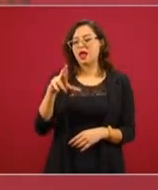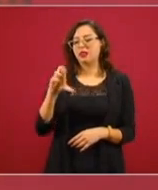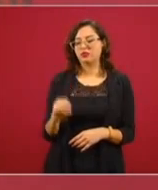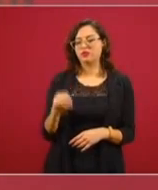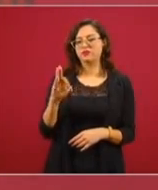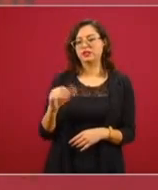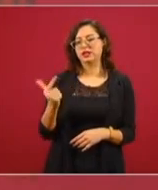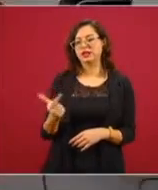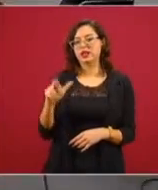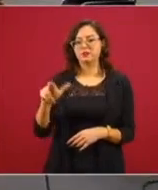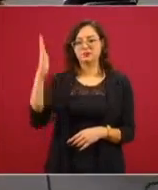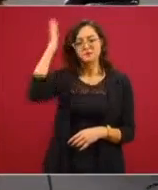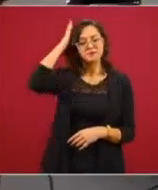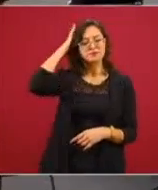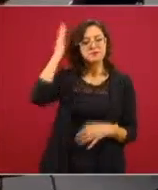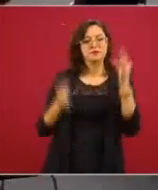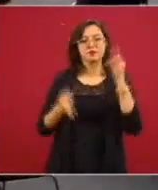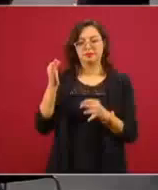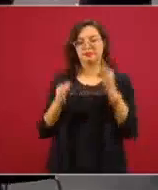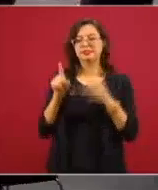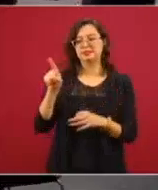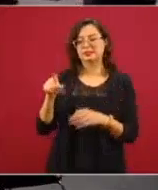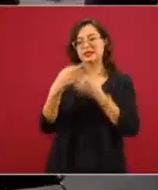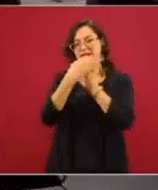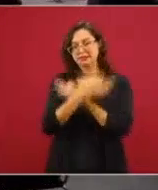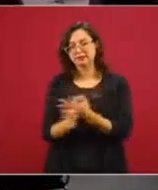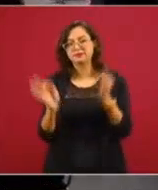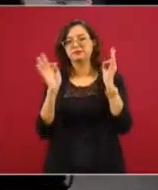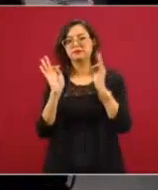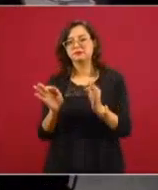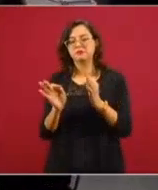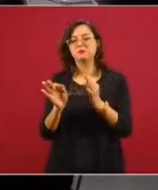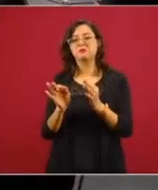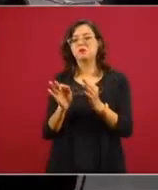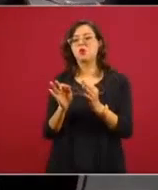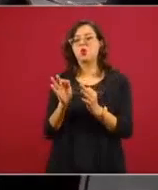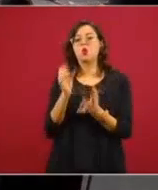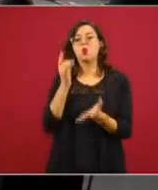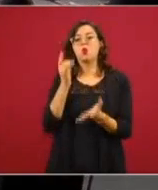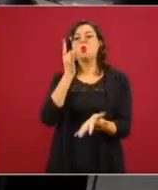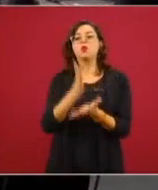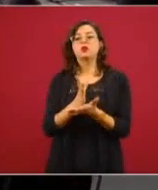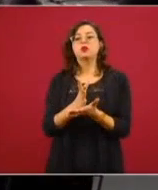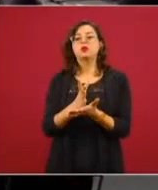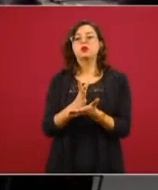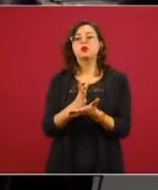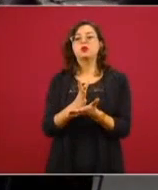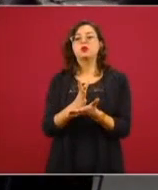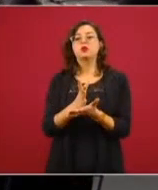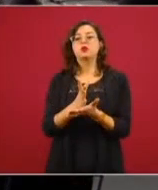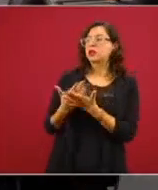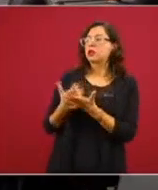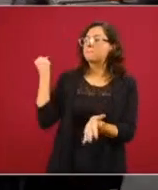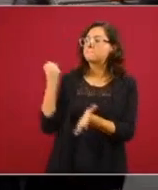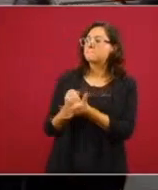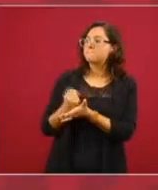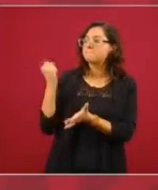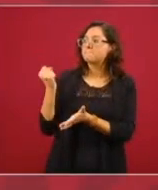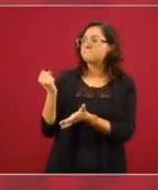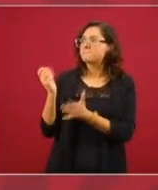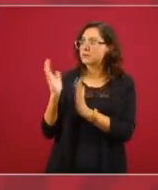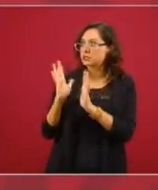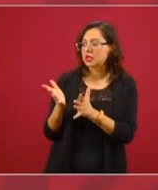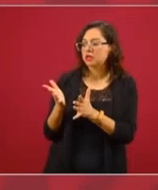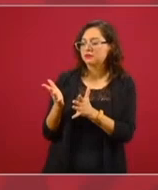se está esperando nada más que se autorice la extradición y se le